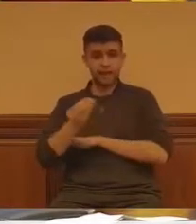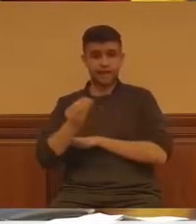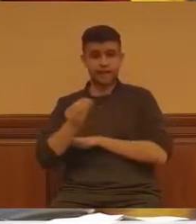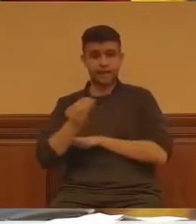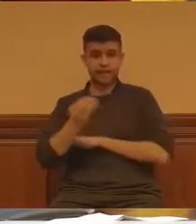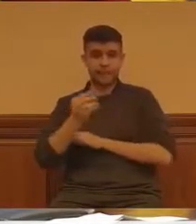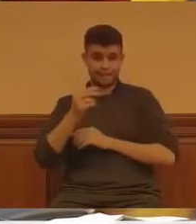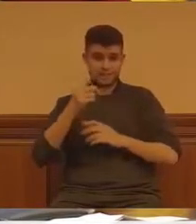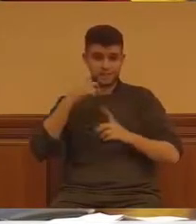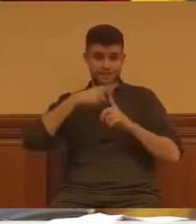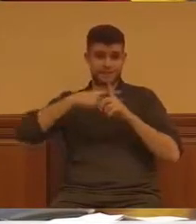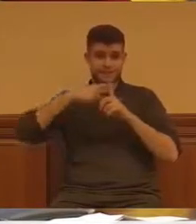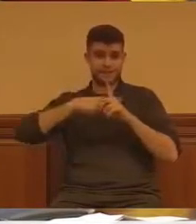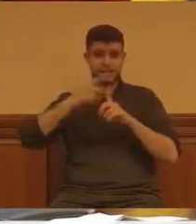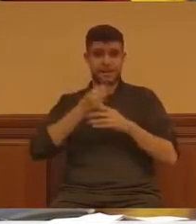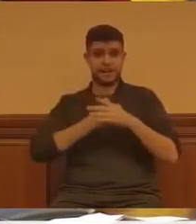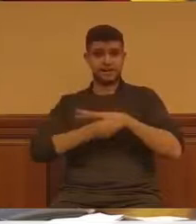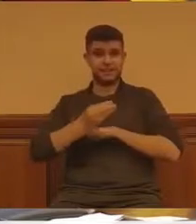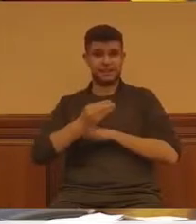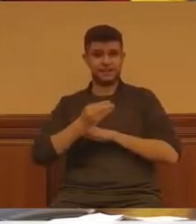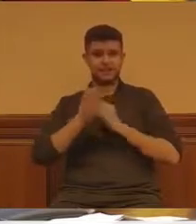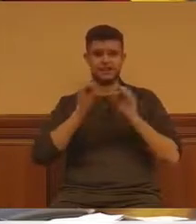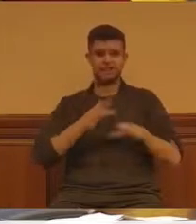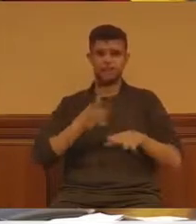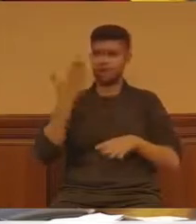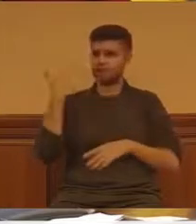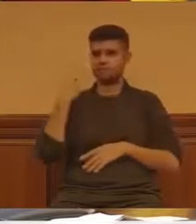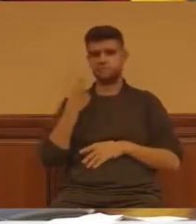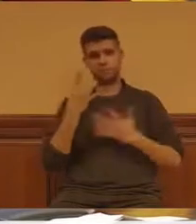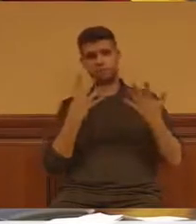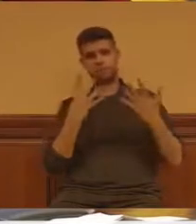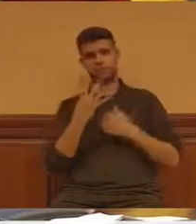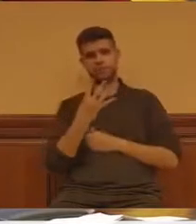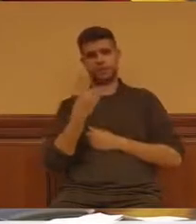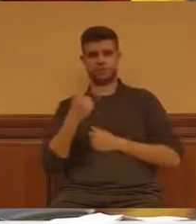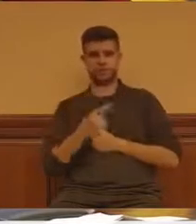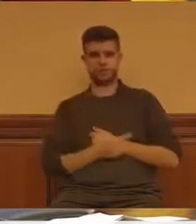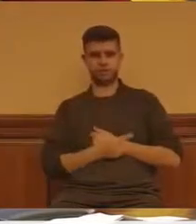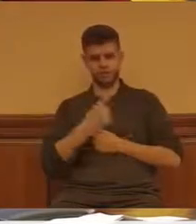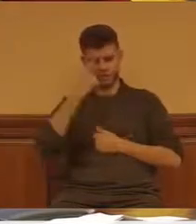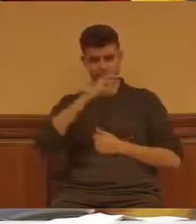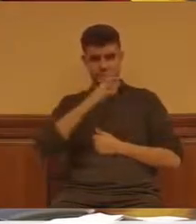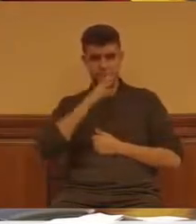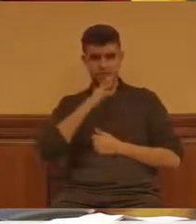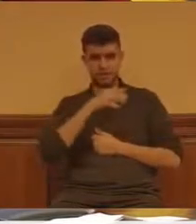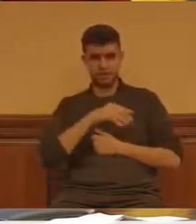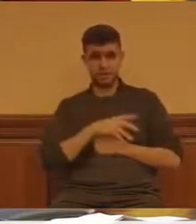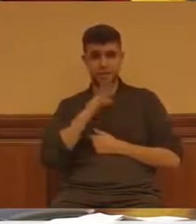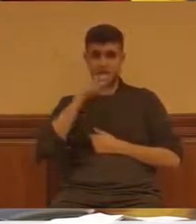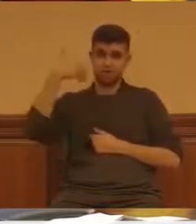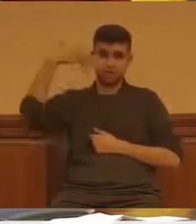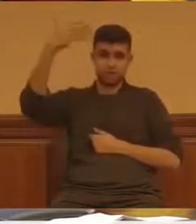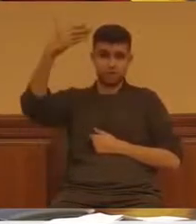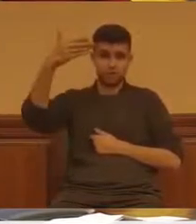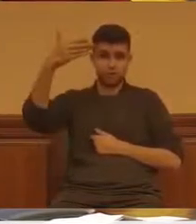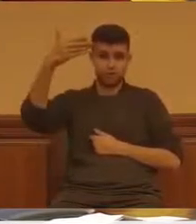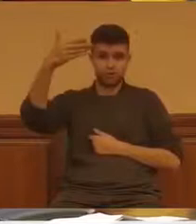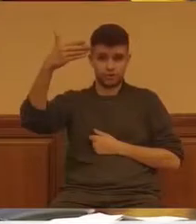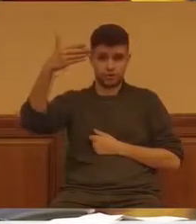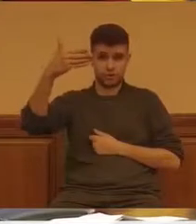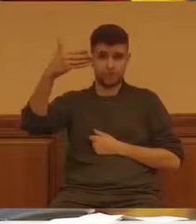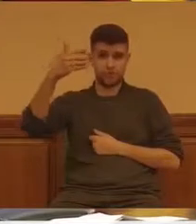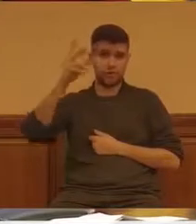largo plazo, porque habrá que ver quién paga las pensiones dentro de 20 años cuando la generación del baby boom seamos